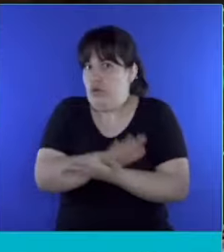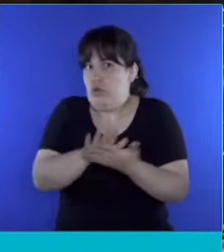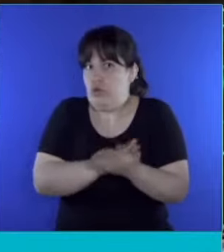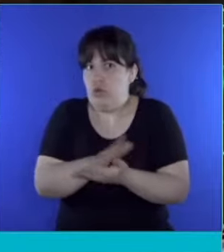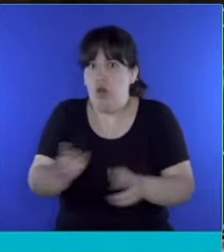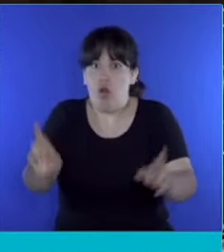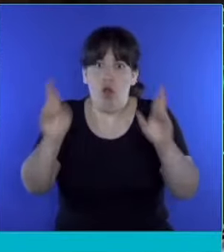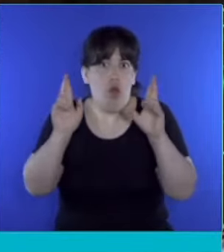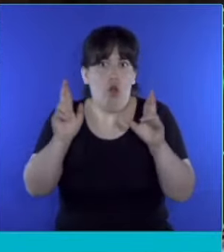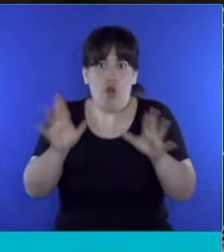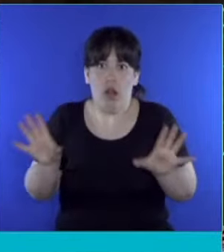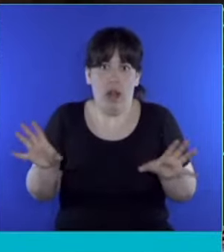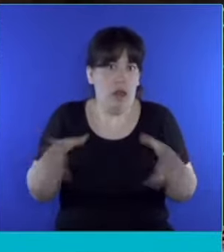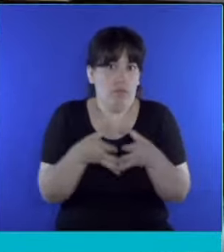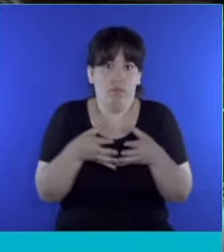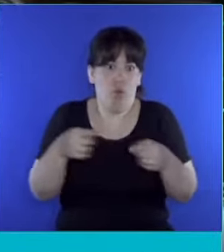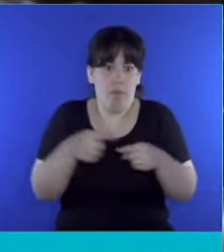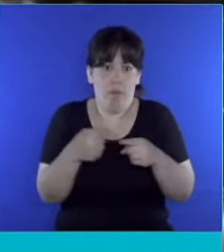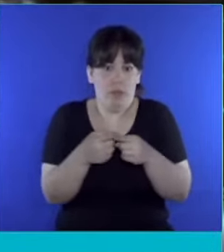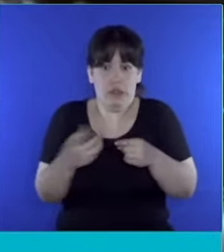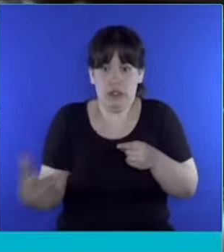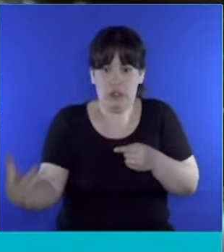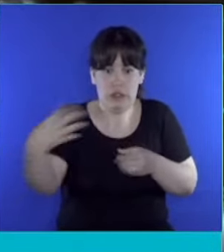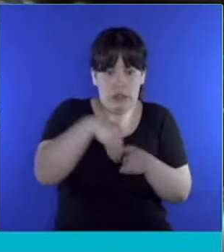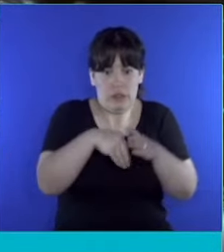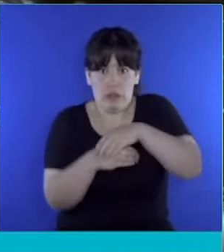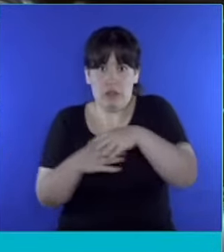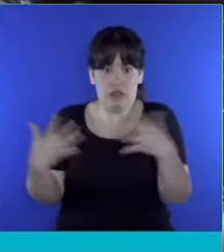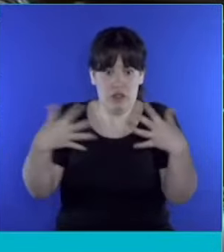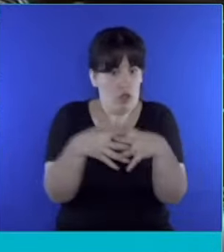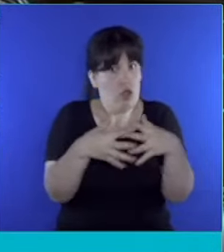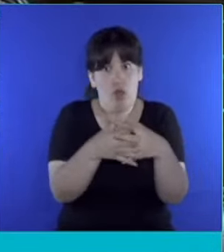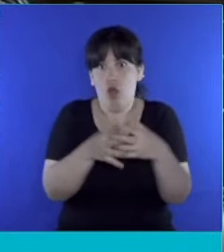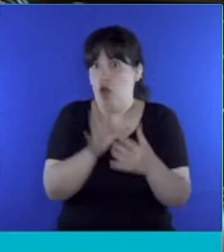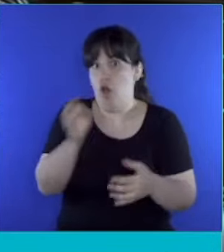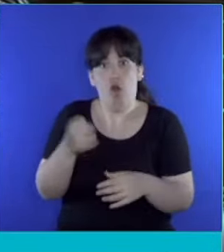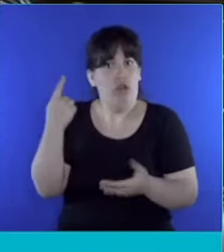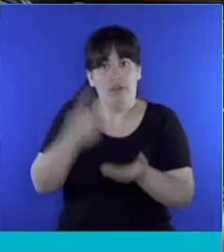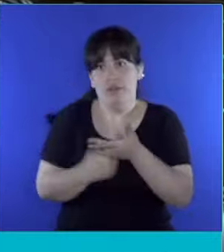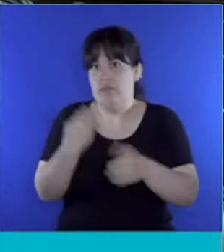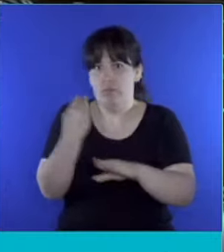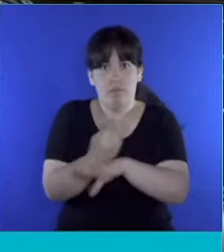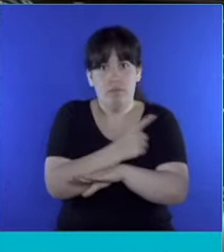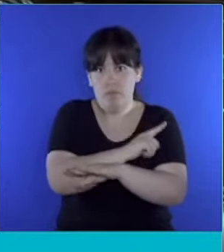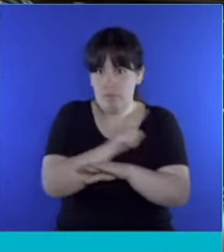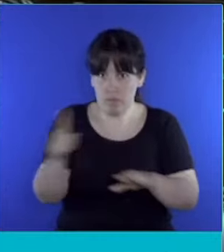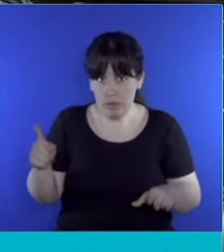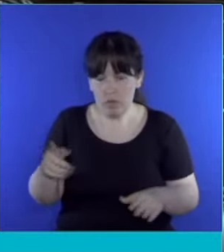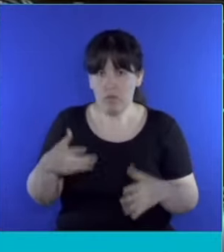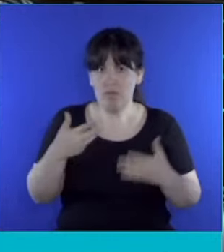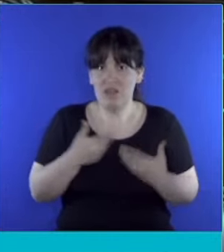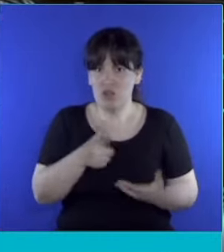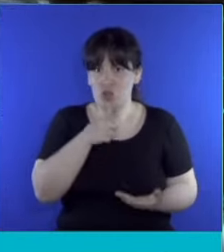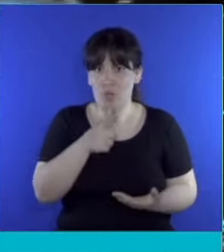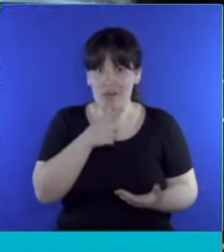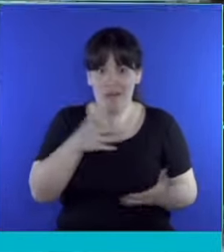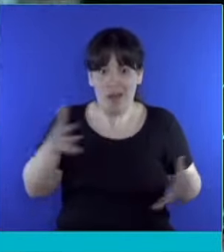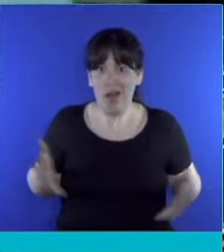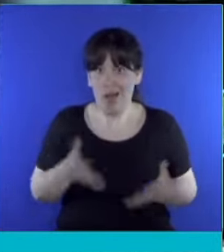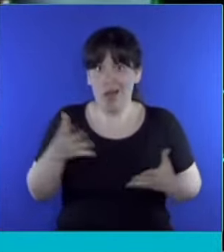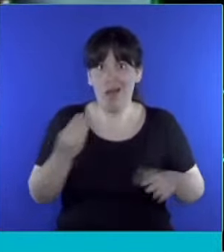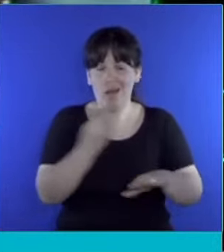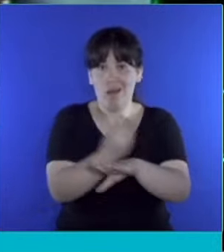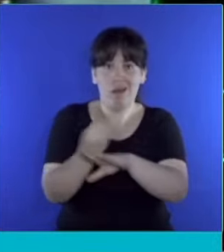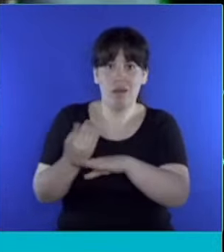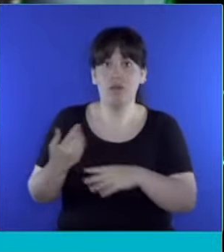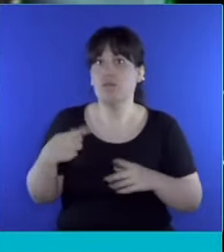partidos se junten todos en alianzas o decidan no participar. Pero la verdad es la circunstancia alienta a que participen. Porque ahora ya